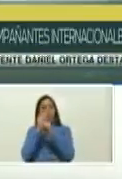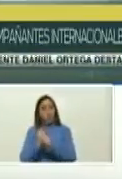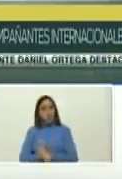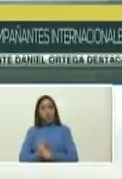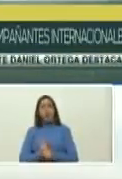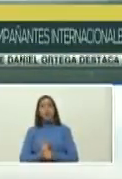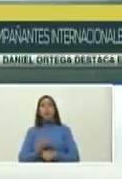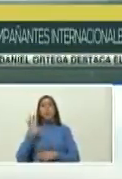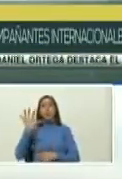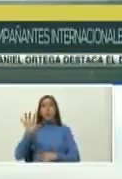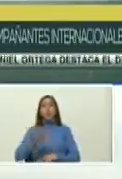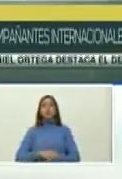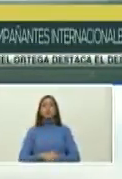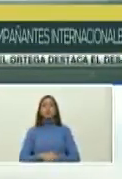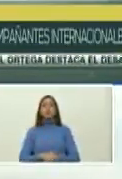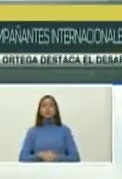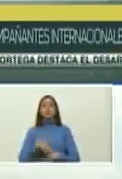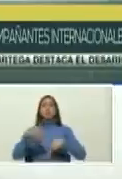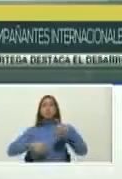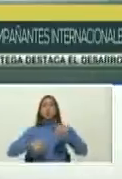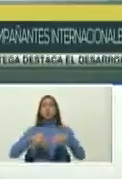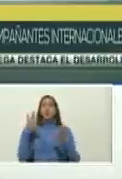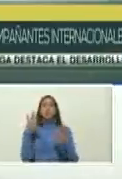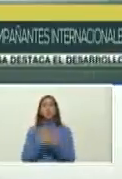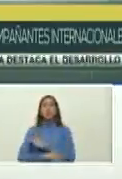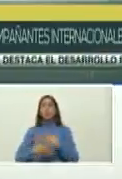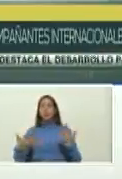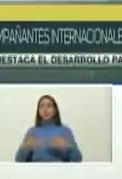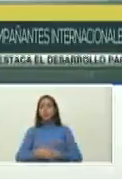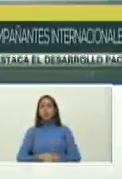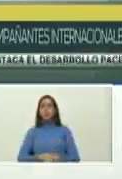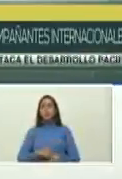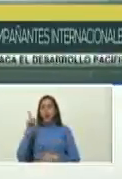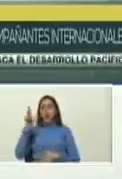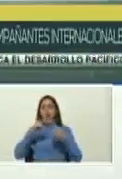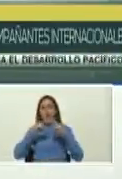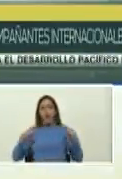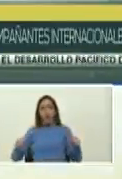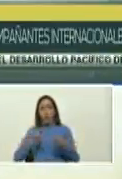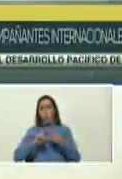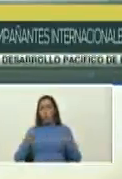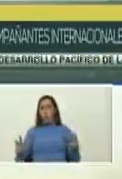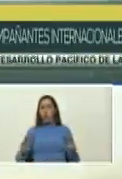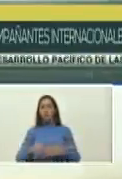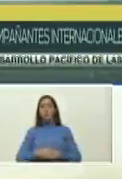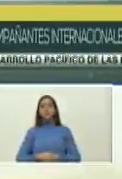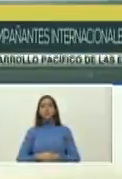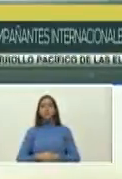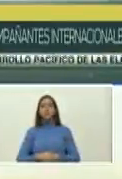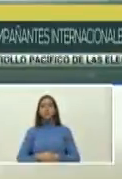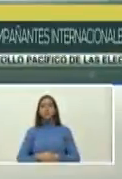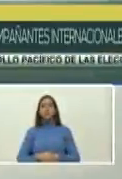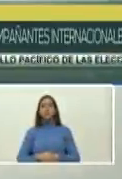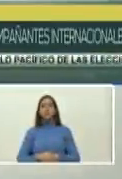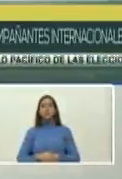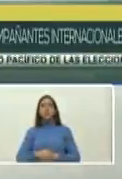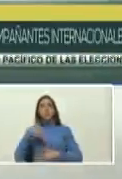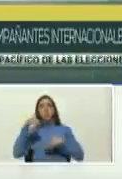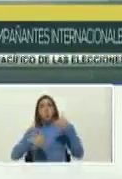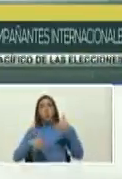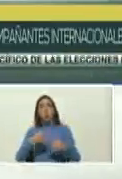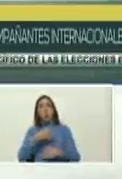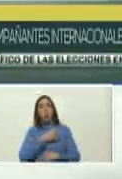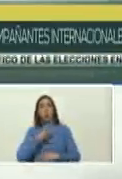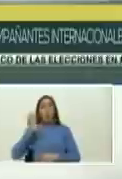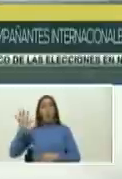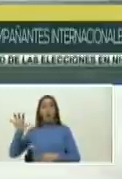países votar hoy por hoy en Nicaragua es votar por la paz es votar por la patria